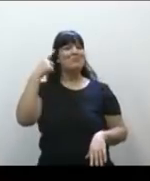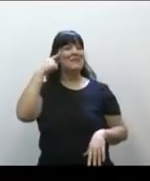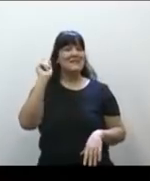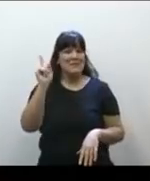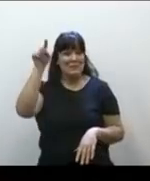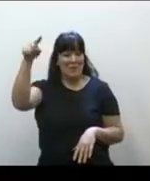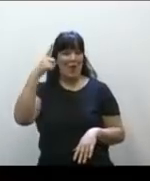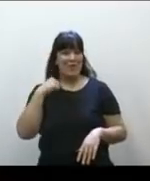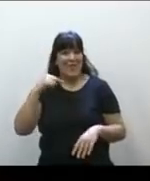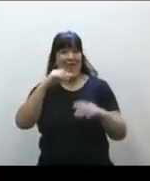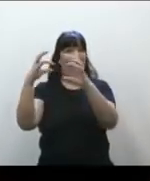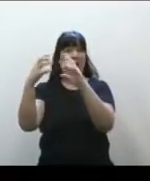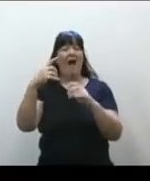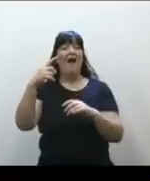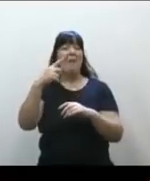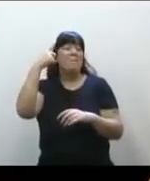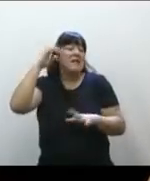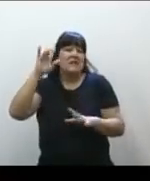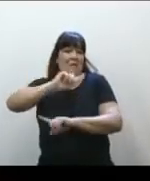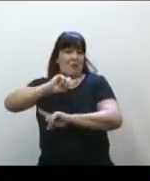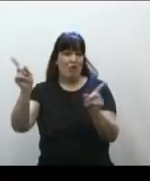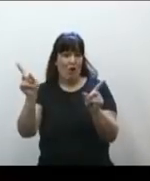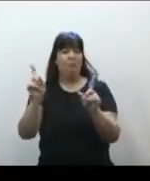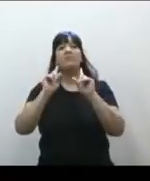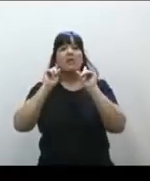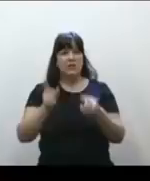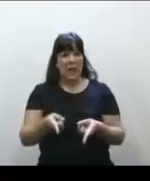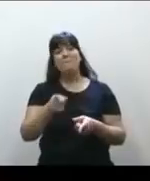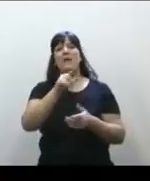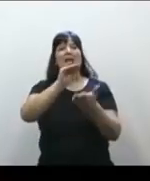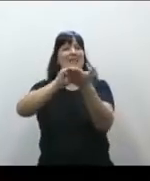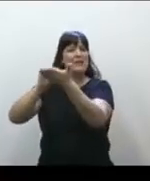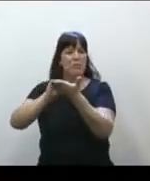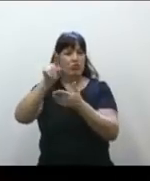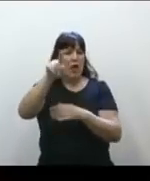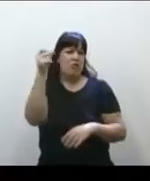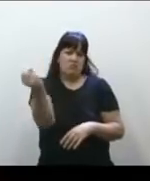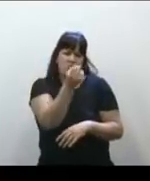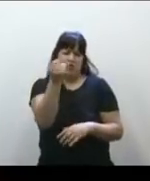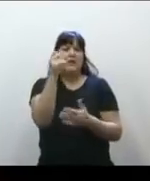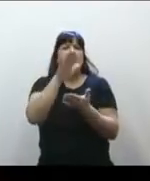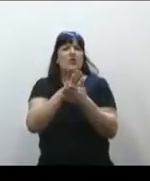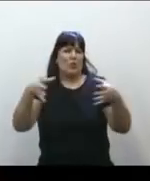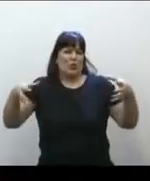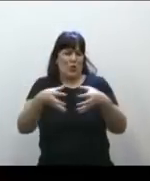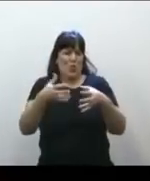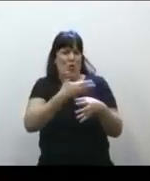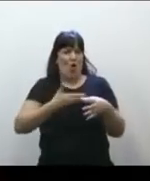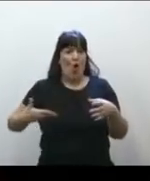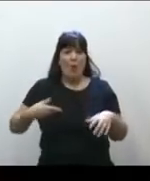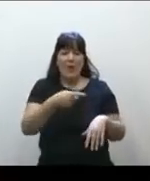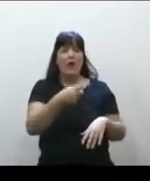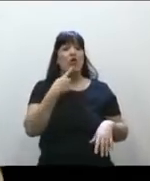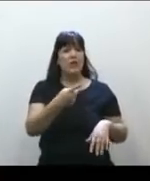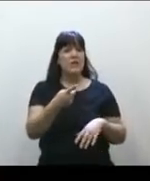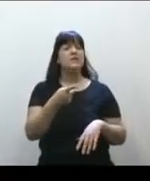no salía. Incluso importantes legisladores del partido de gobierno expresaron de que